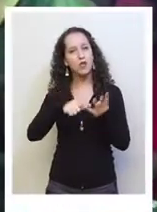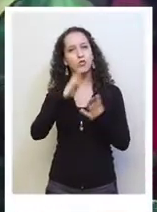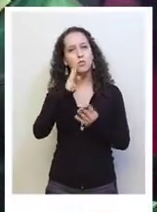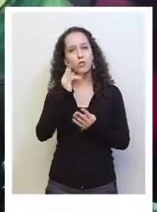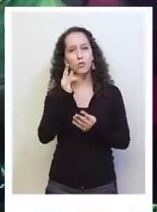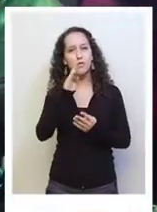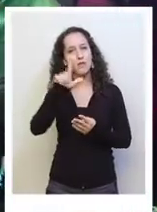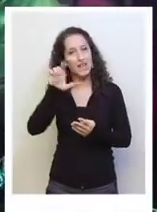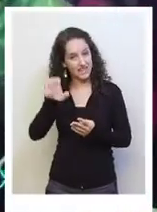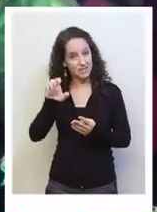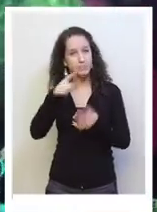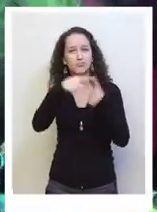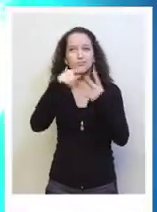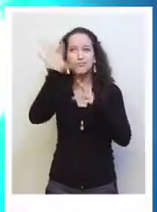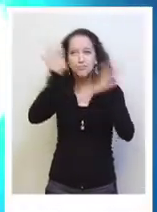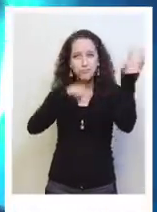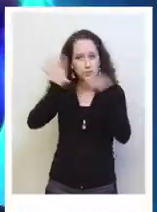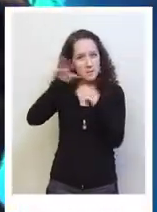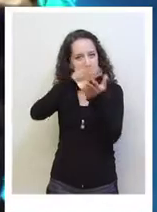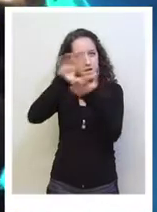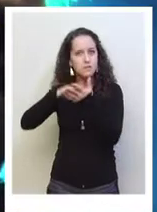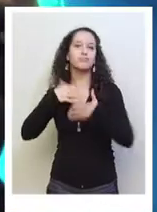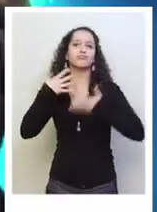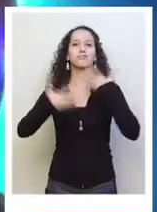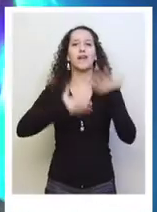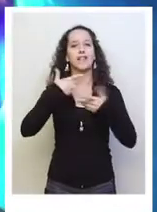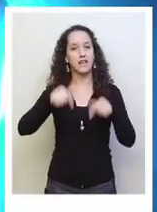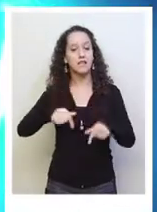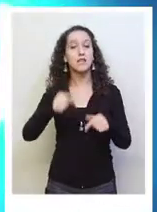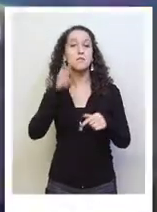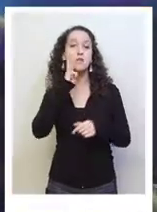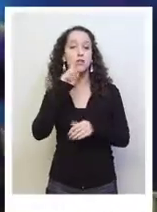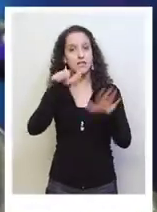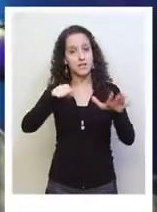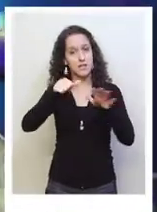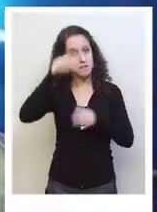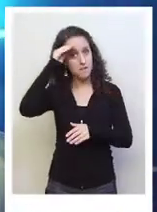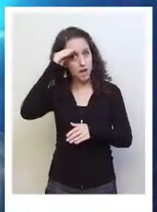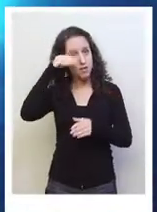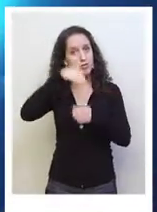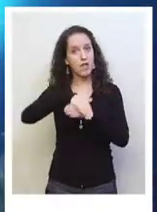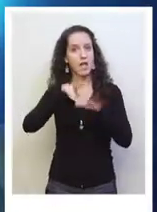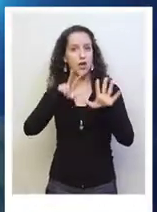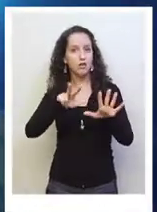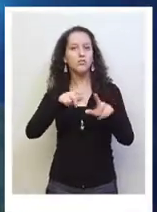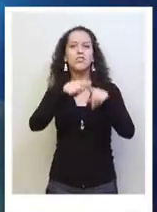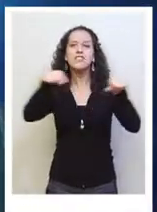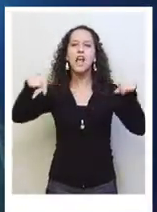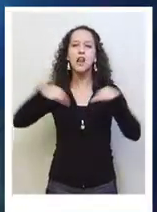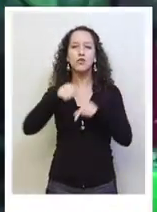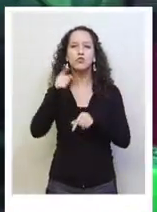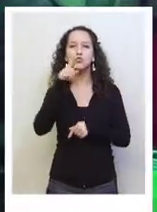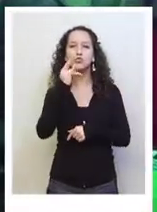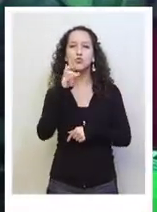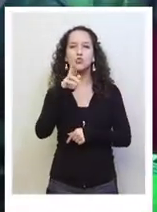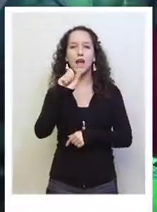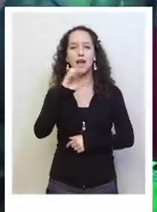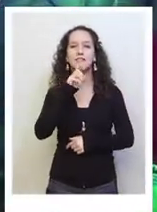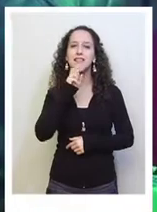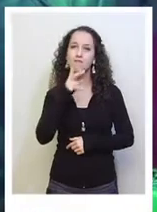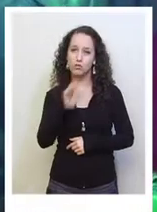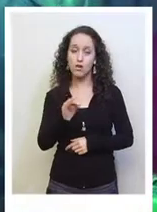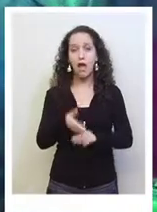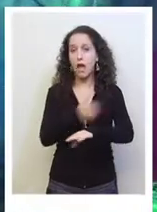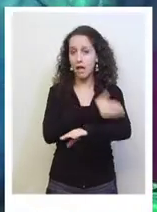Tony Bennett, Frank Sinatra y Michael Bublé. La invitación es para este miércoles 16 de mayo a las